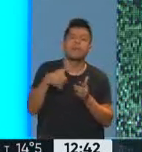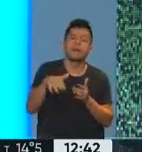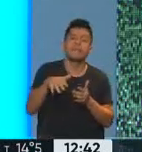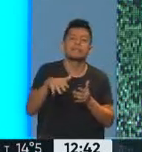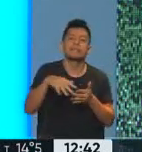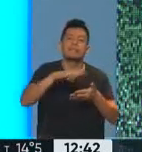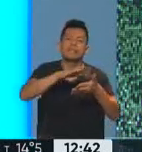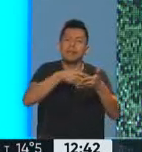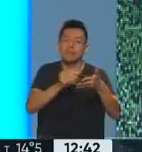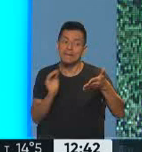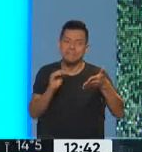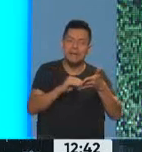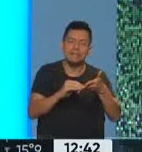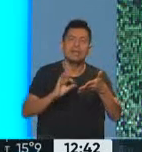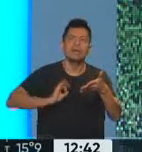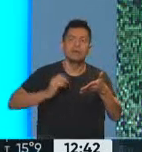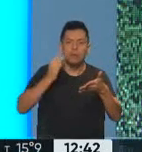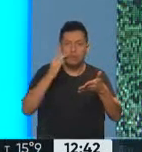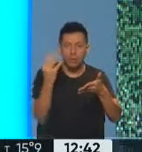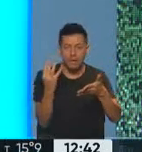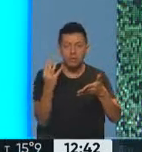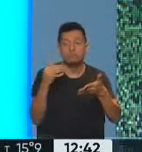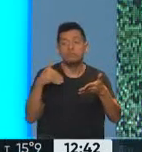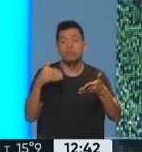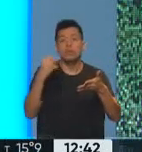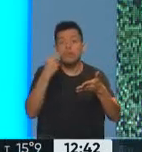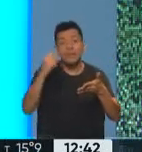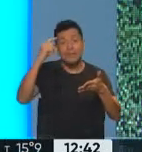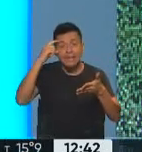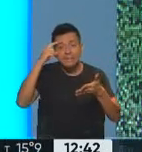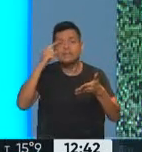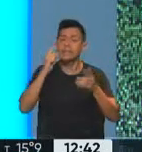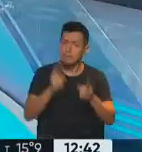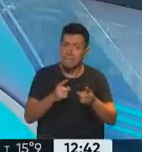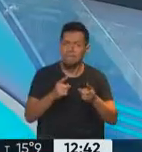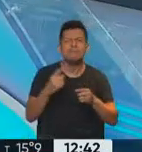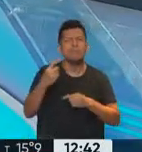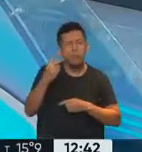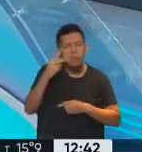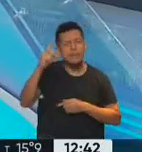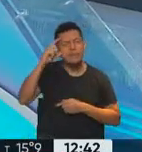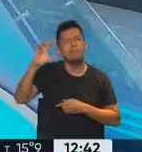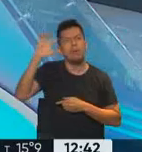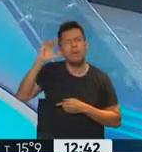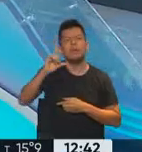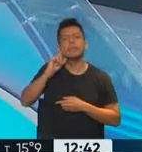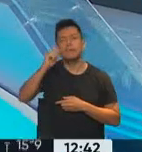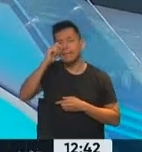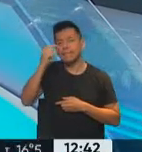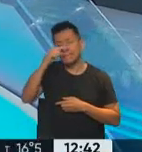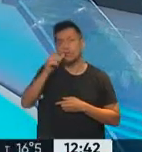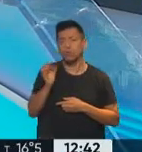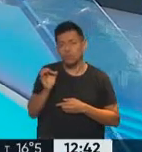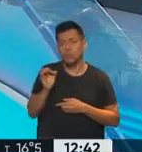agregada en el 2004 y luego en el 2010. Pero en el 2010, yo recuerdo ese día inolvidable que fue el 27 de octubre del